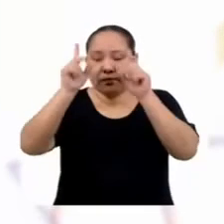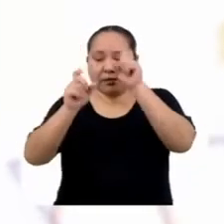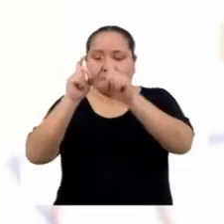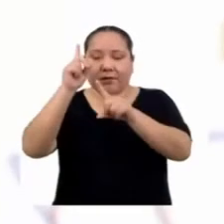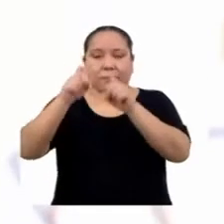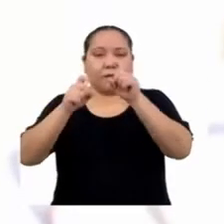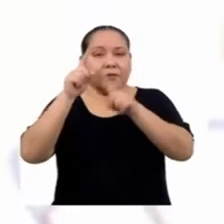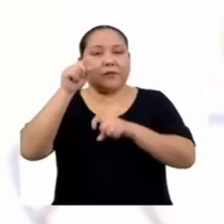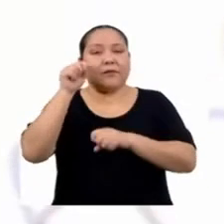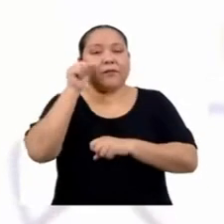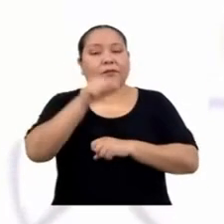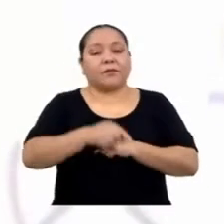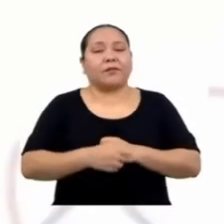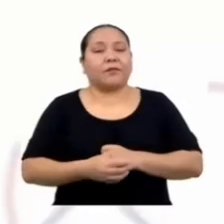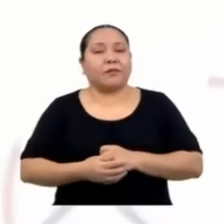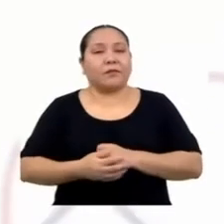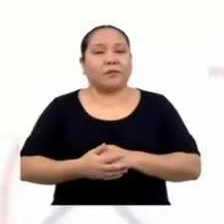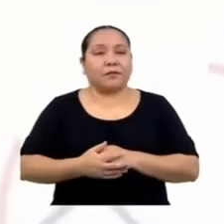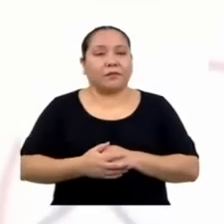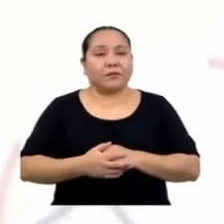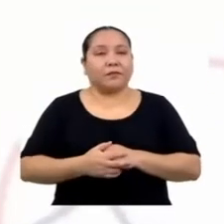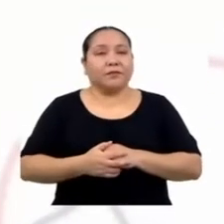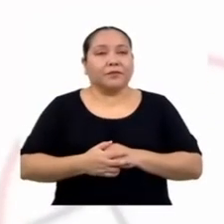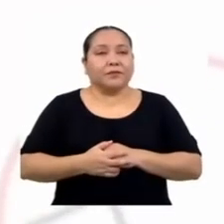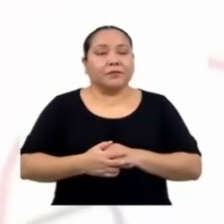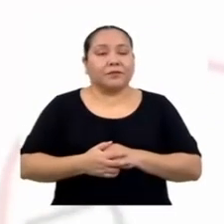nuestra encuesta y quedaría así.